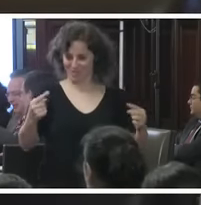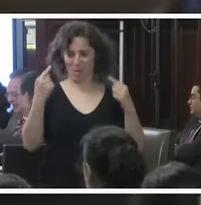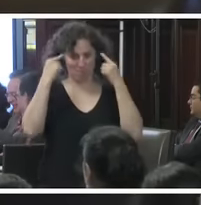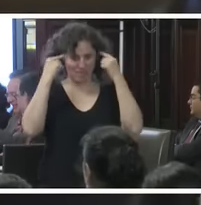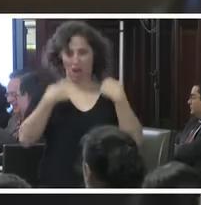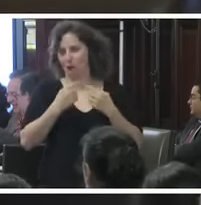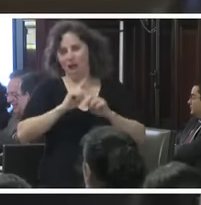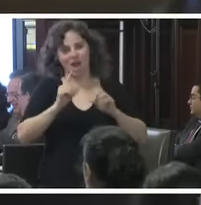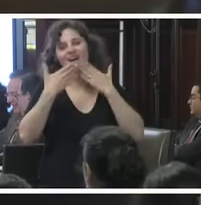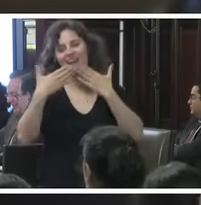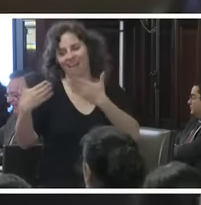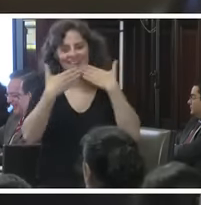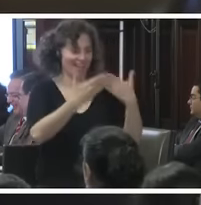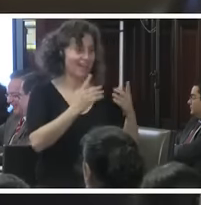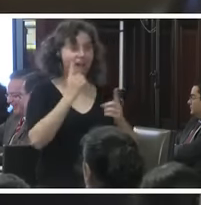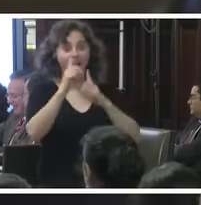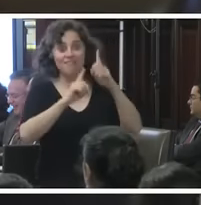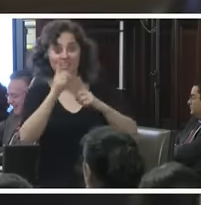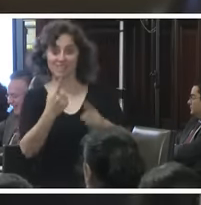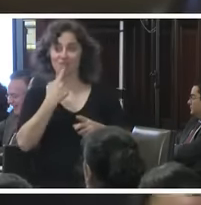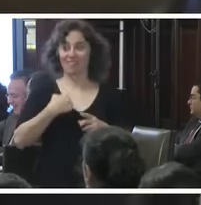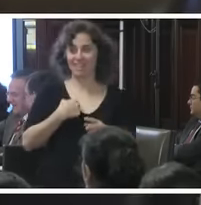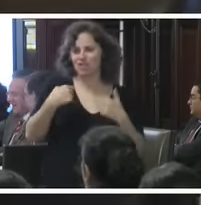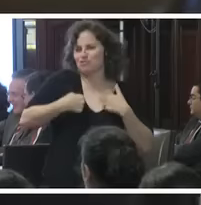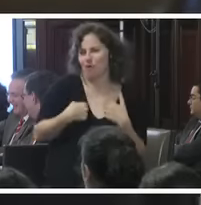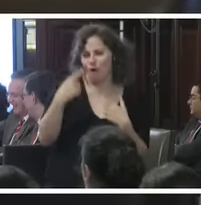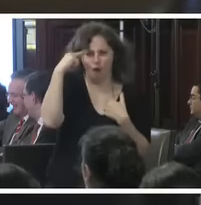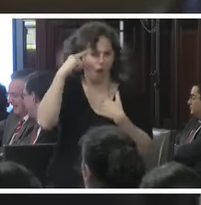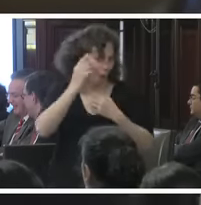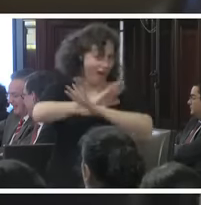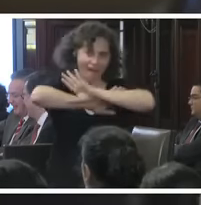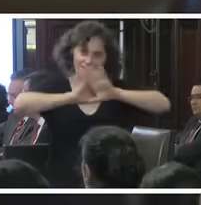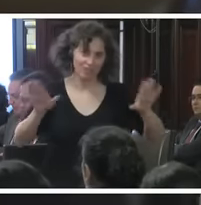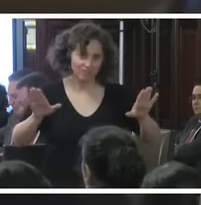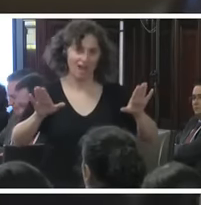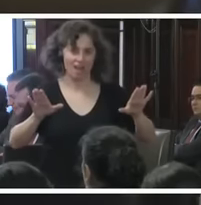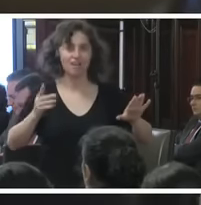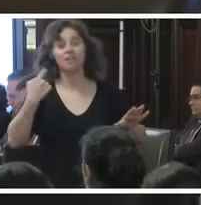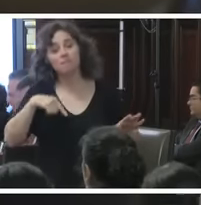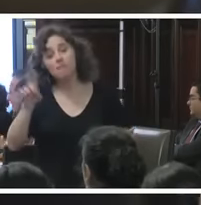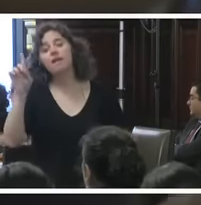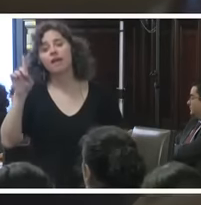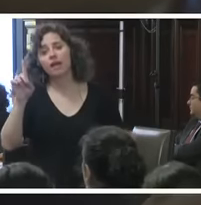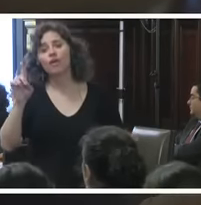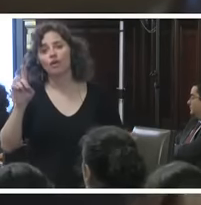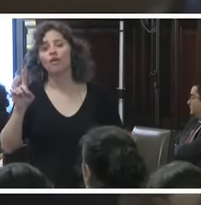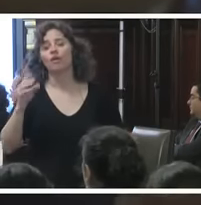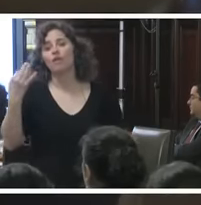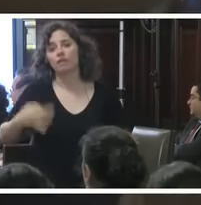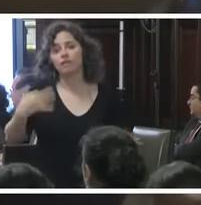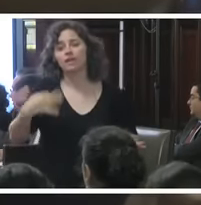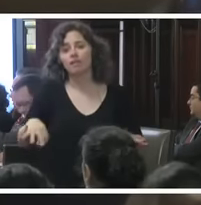Muchas veces me han dicho que estoy totalmente mal de la cabeza. pero sí